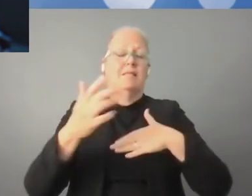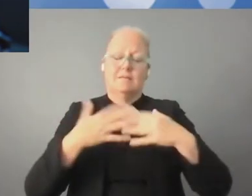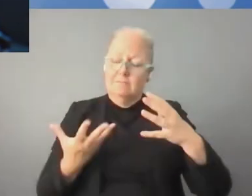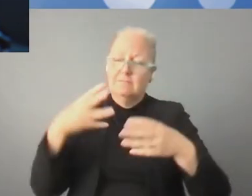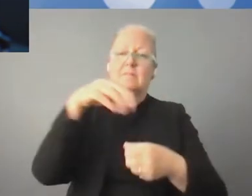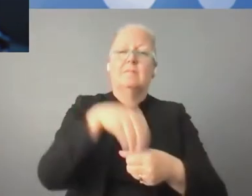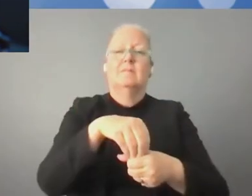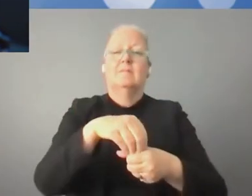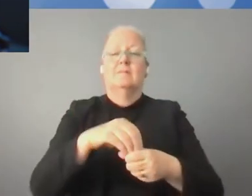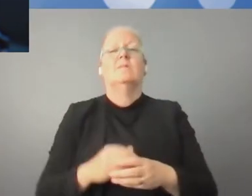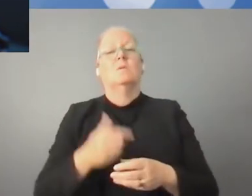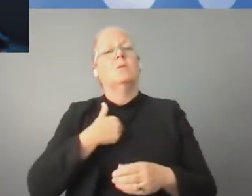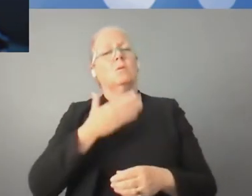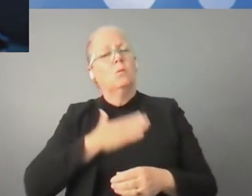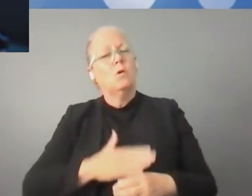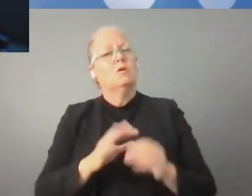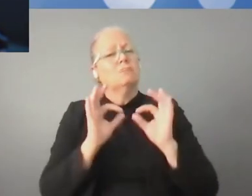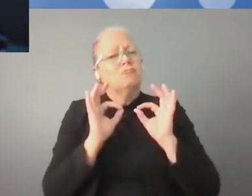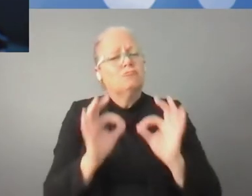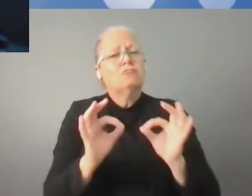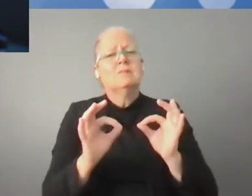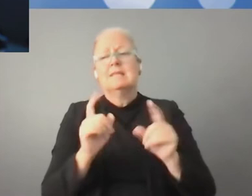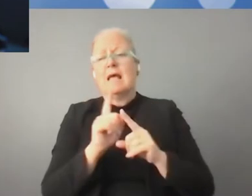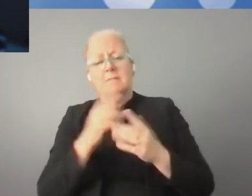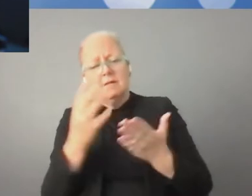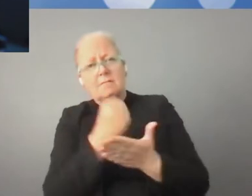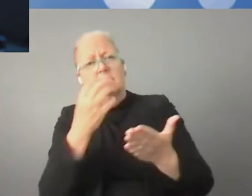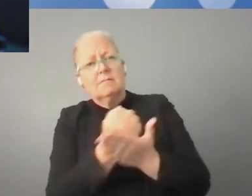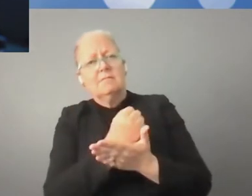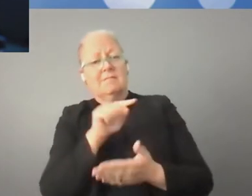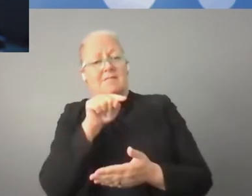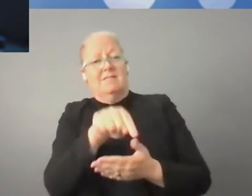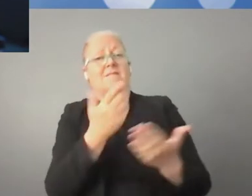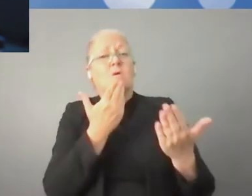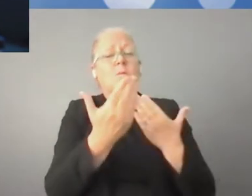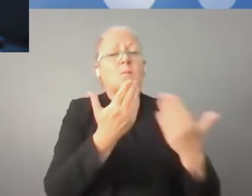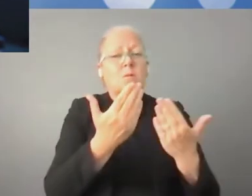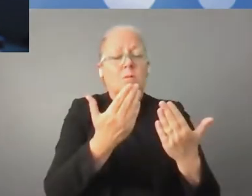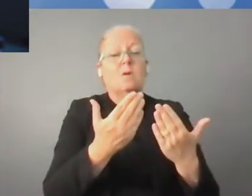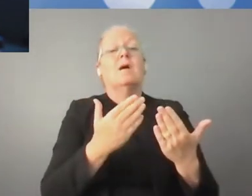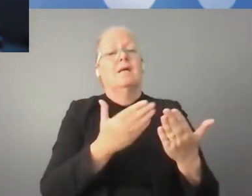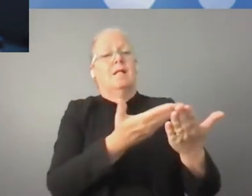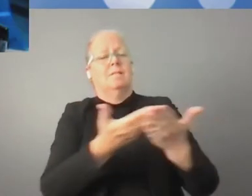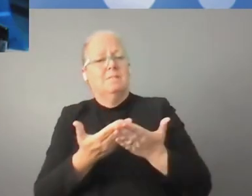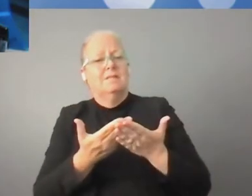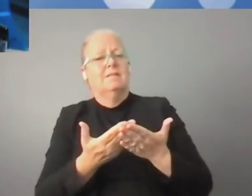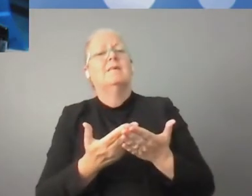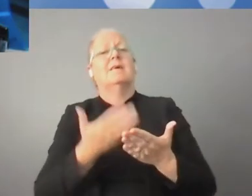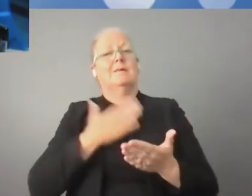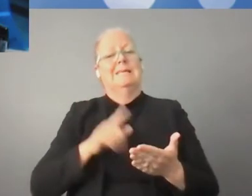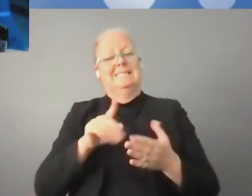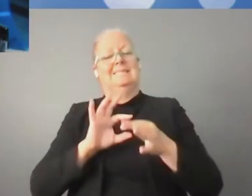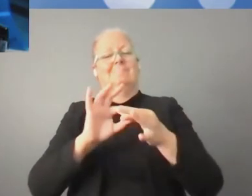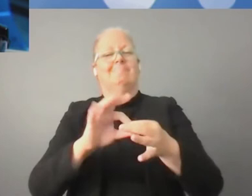representantes de todos los sectores y estamos seguros que esta cumbre tendrá un